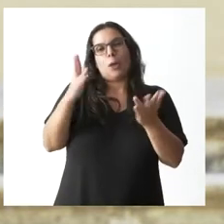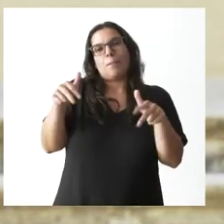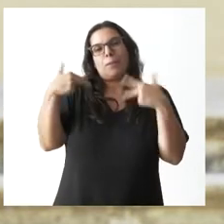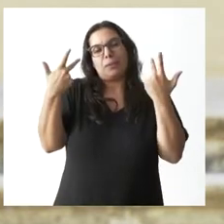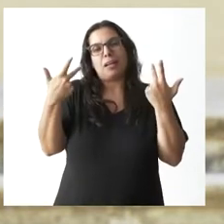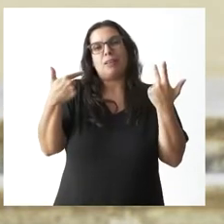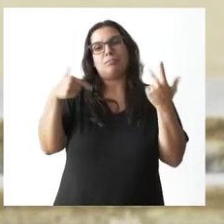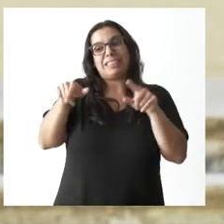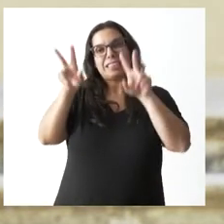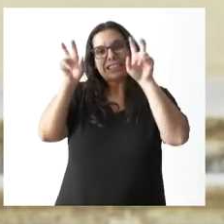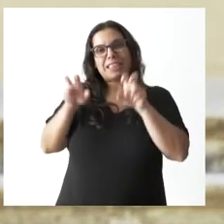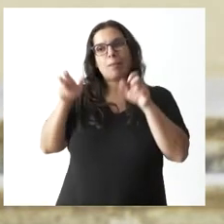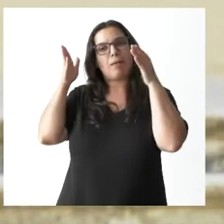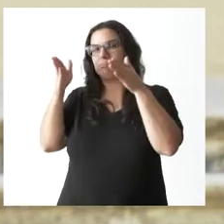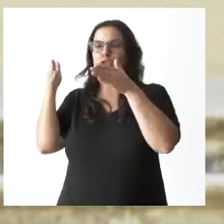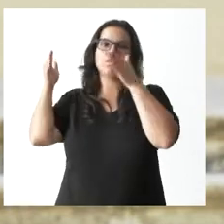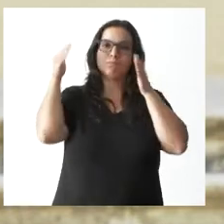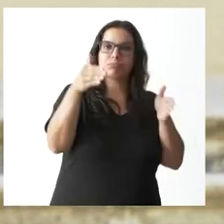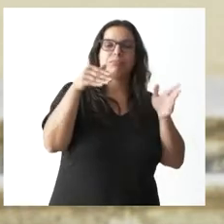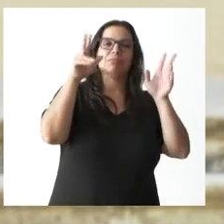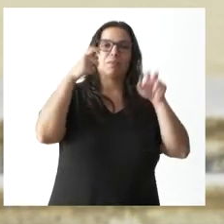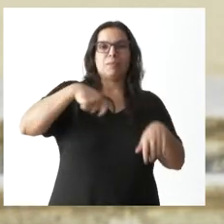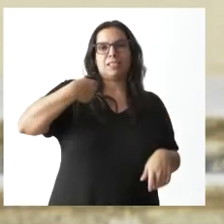me circunscriba a este asunto.